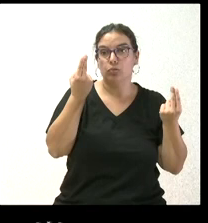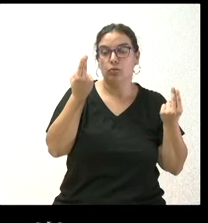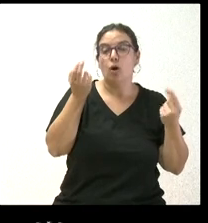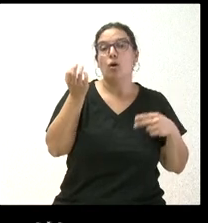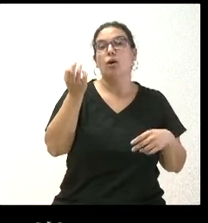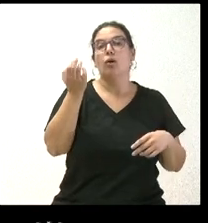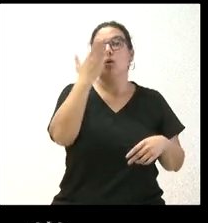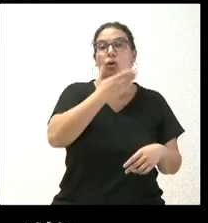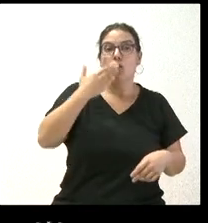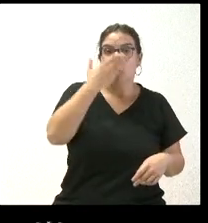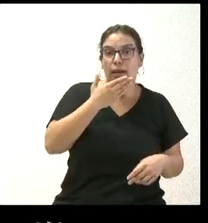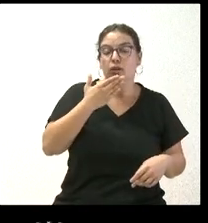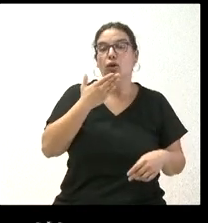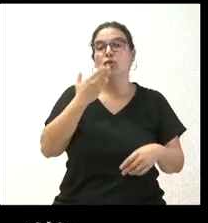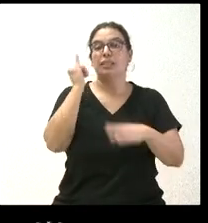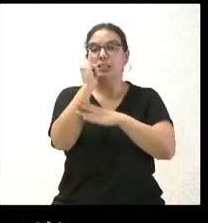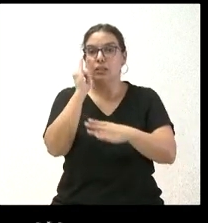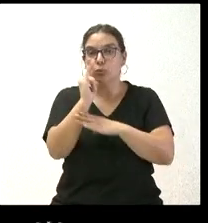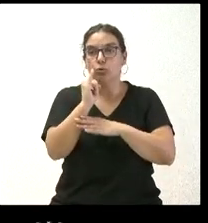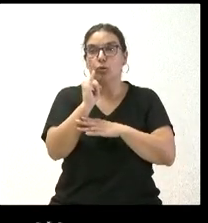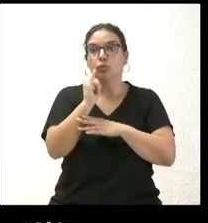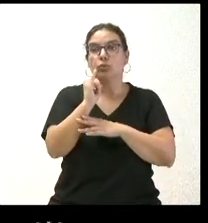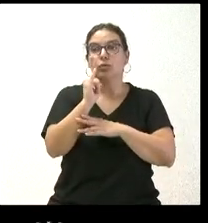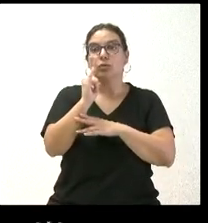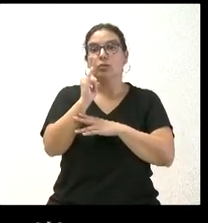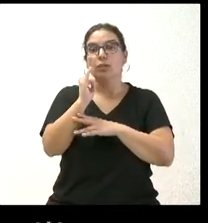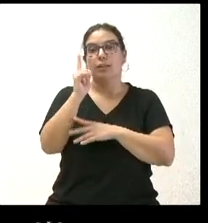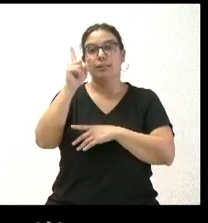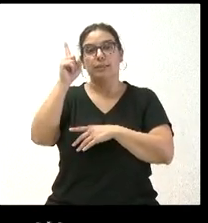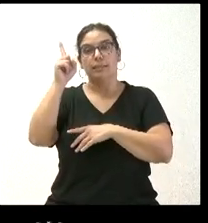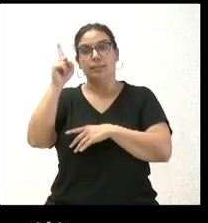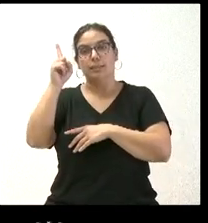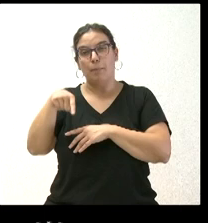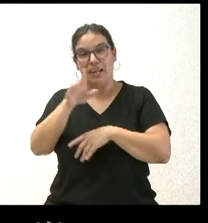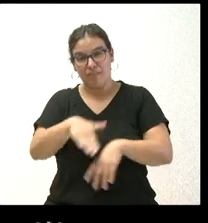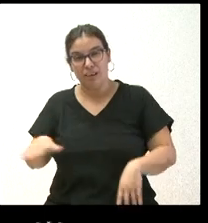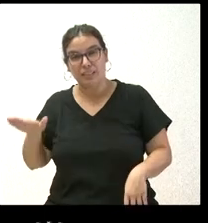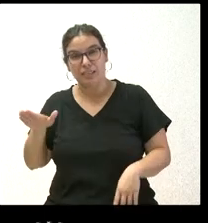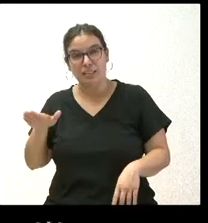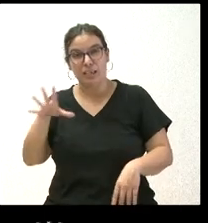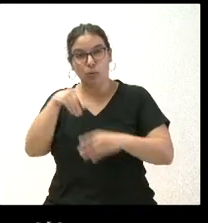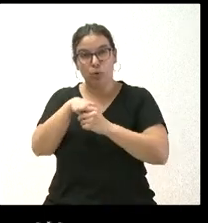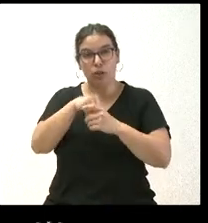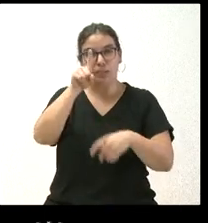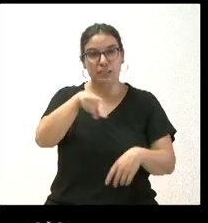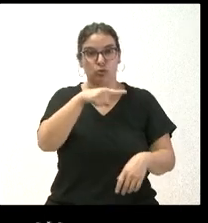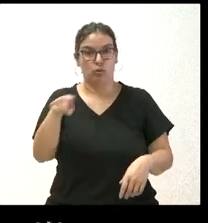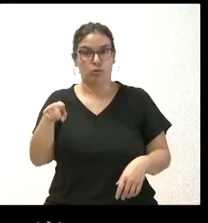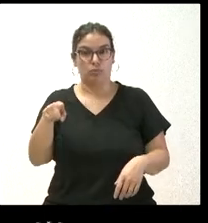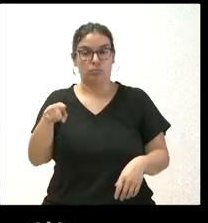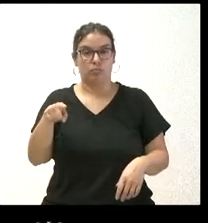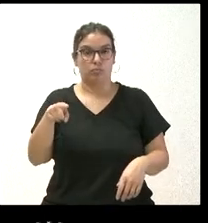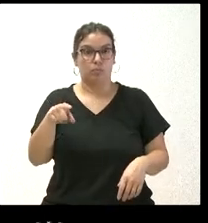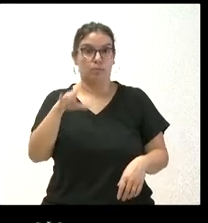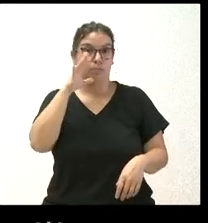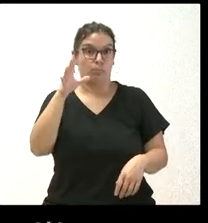colegios, incluye todos los institutos y también incluso se incluye los centros de educación infantil pues cuya educación se está gratuita se